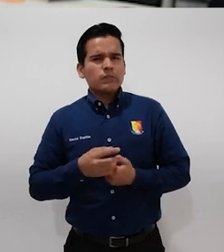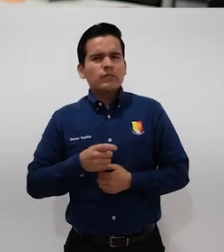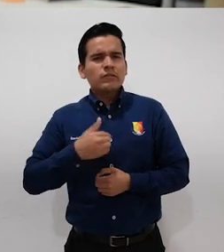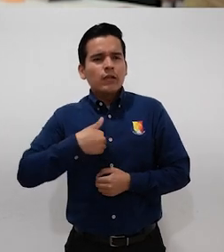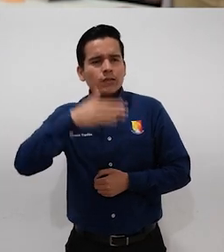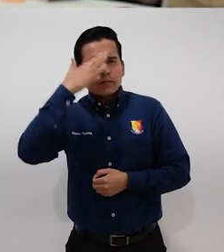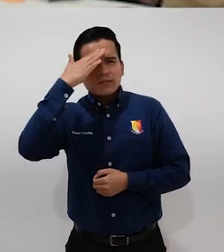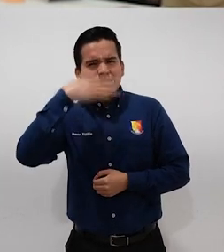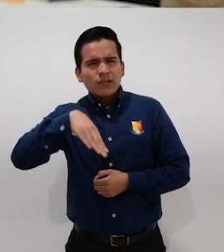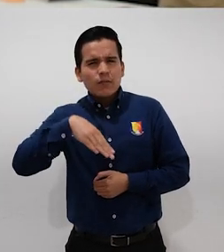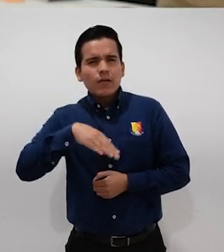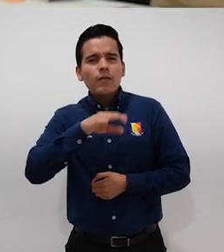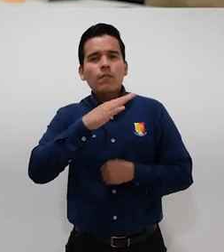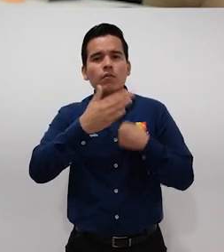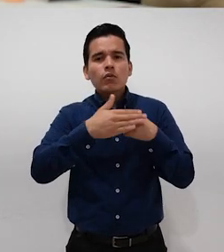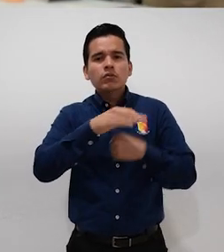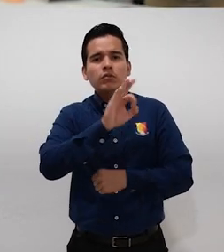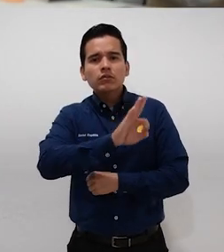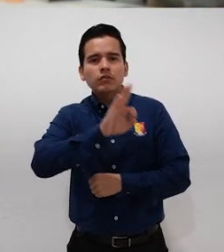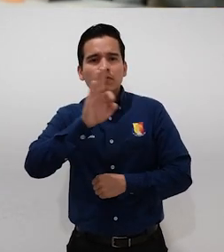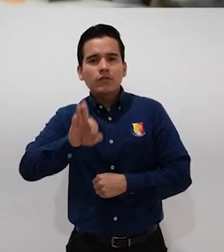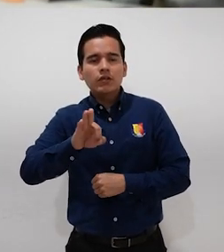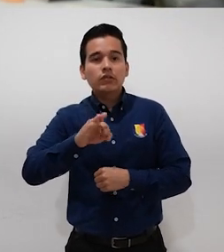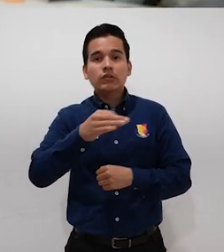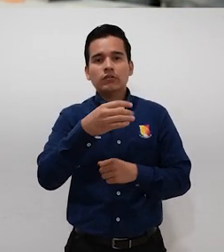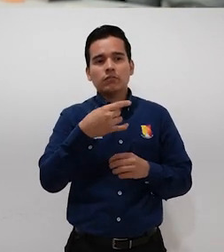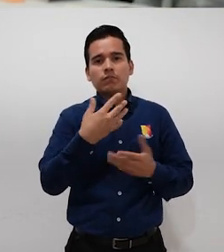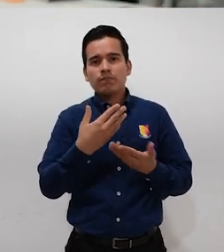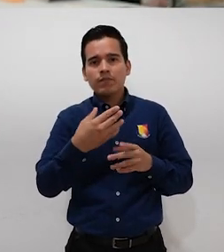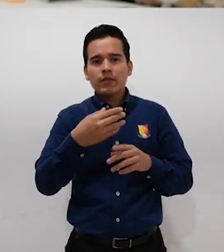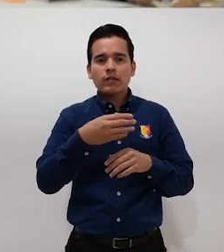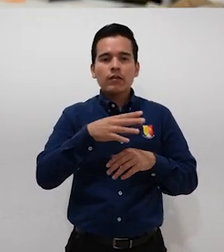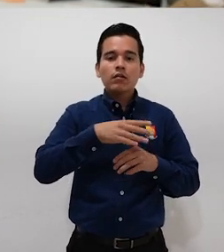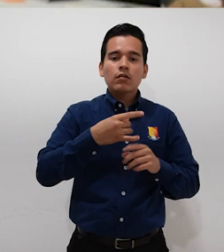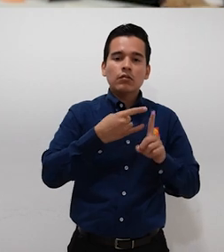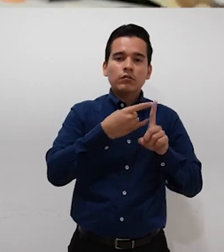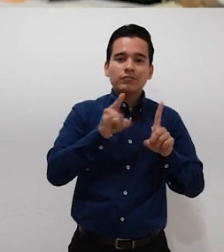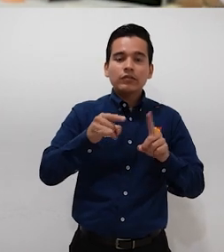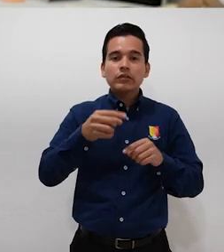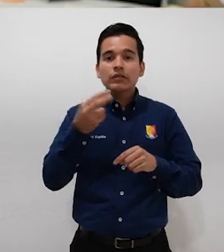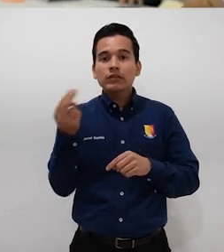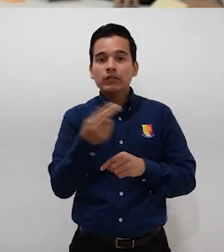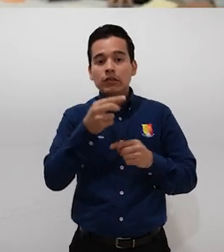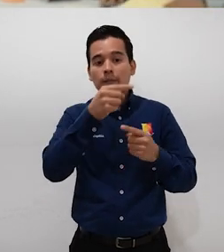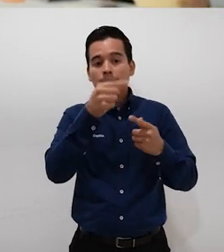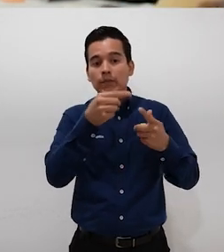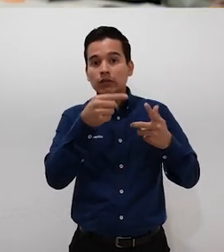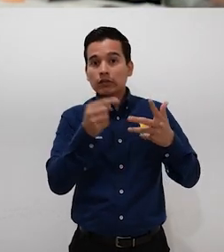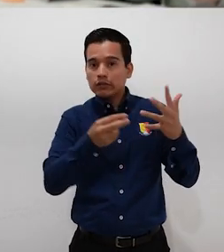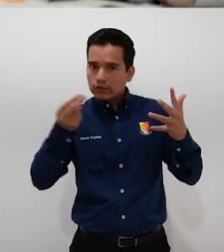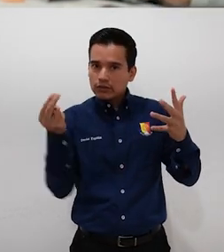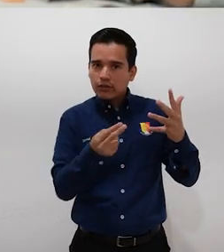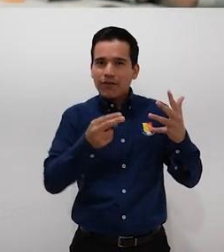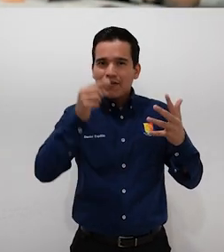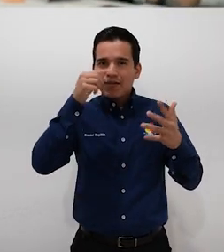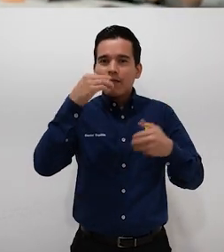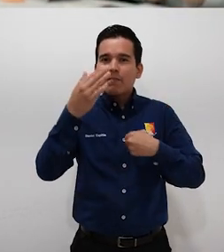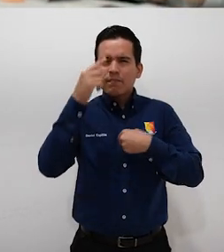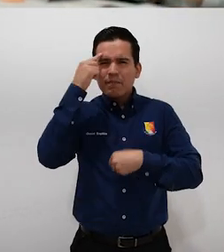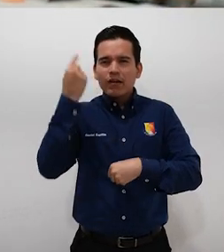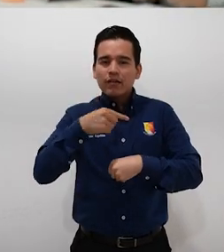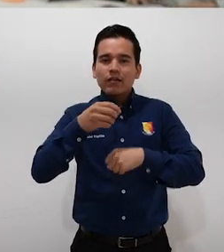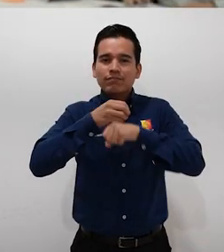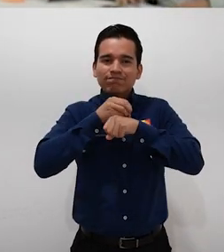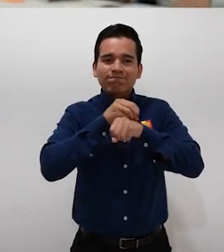conocimiento de las fechas de ventanilla, de las aperturas, de los requisitos que se requieren. ¿Para qué? Para darlos a conocer a nuestros